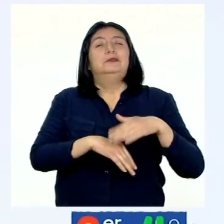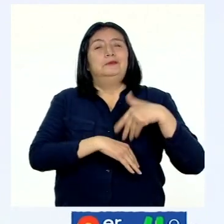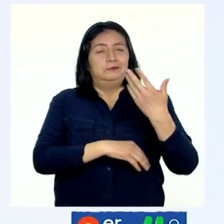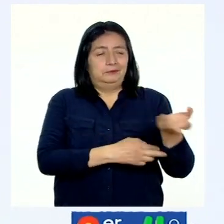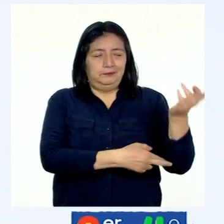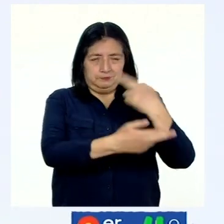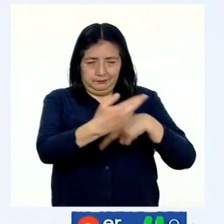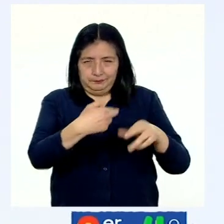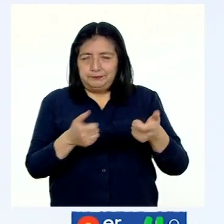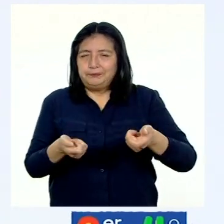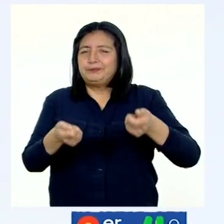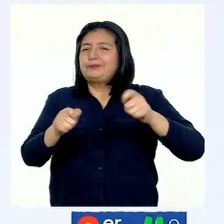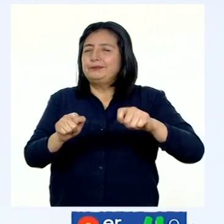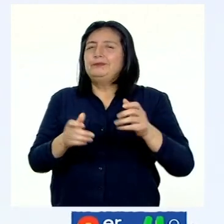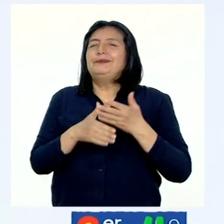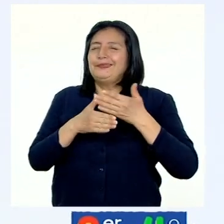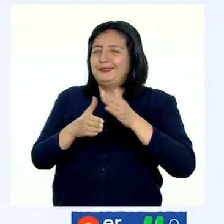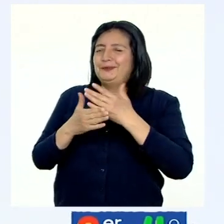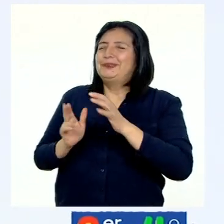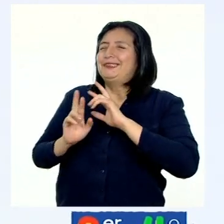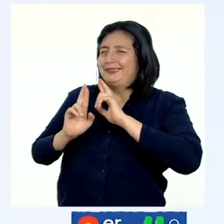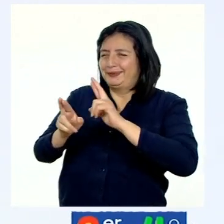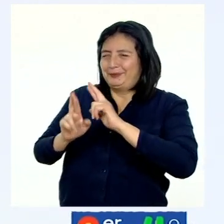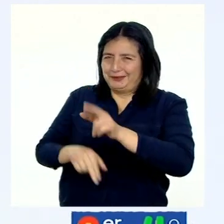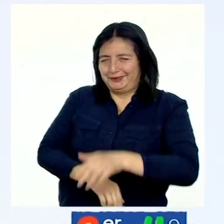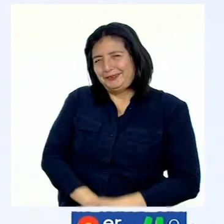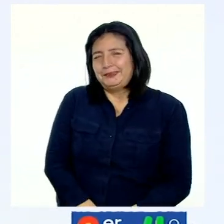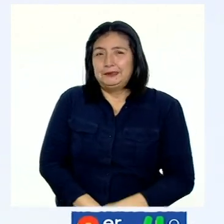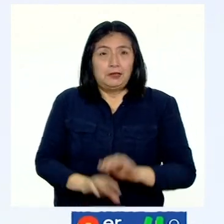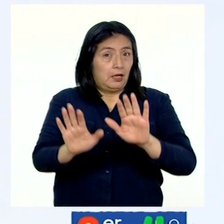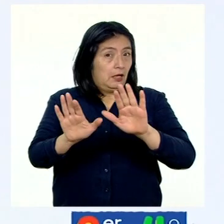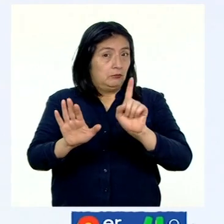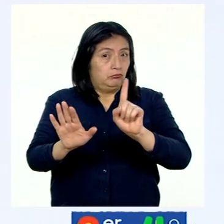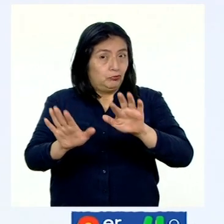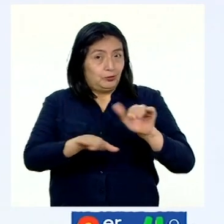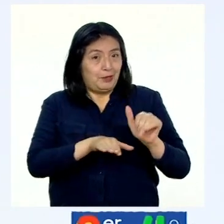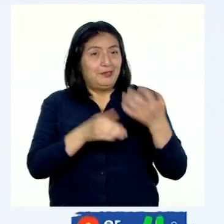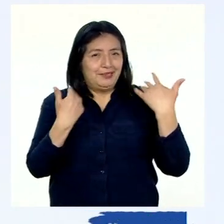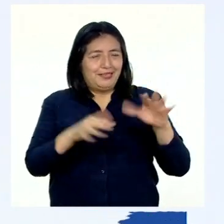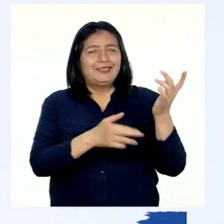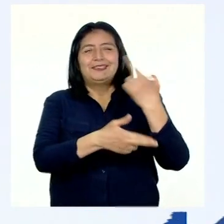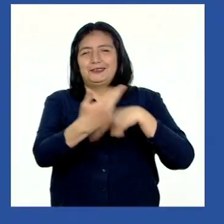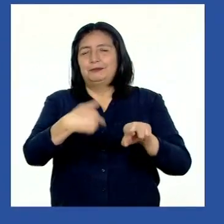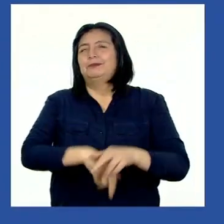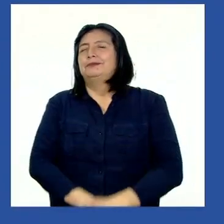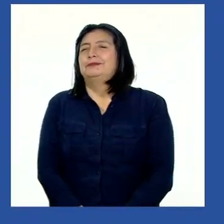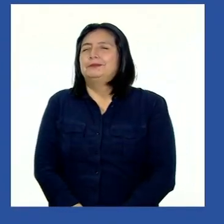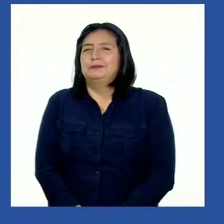volvemos después de la pausa para compartir nuestras respuestas. ¡No se muevan, que ya regresamos!